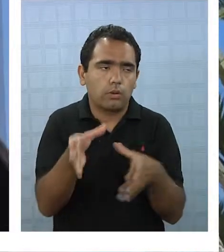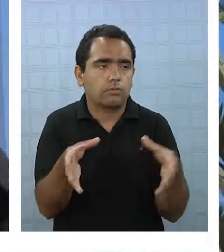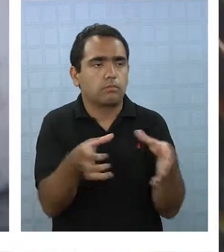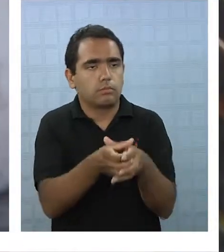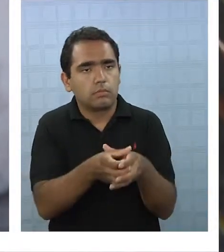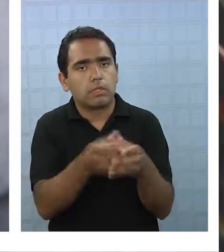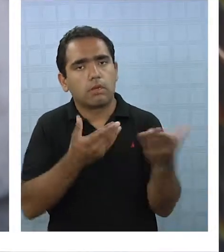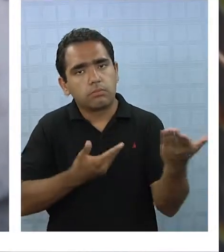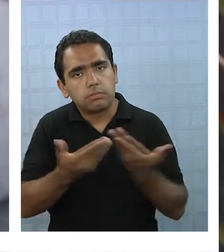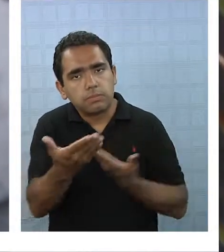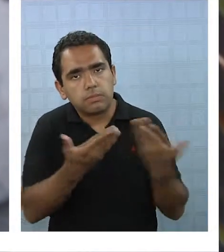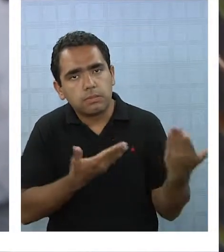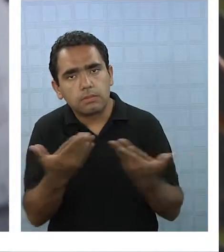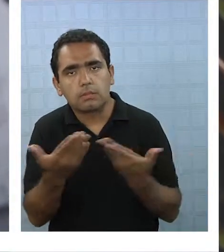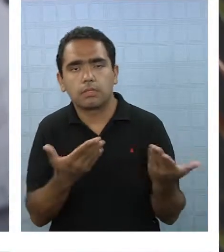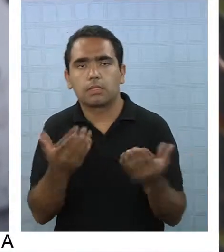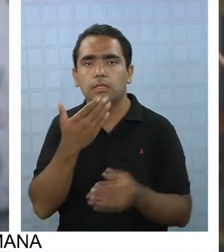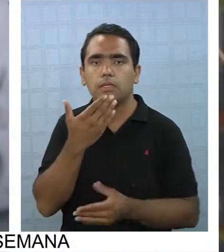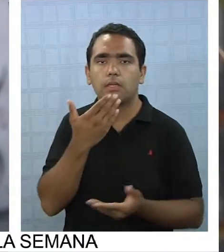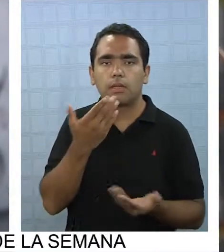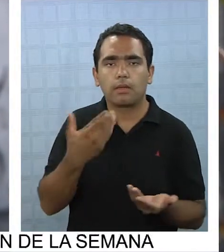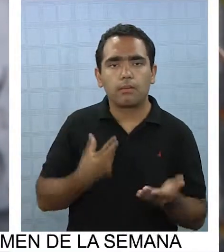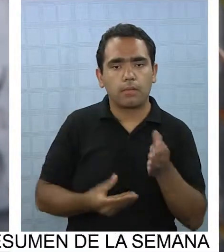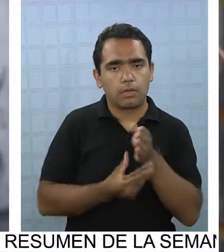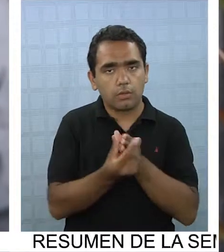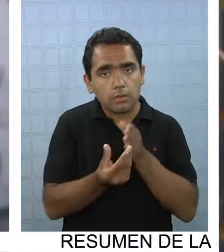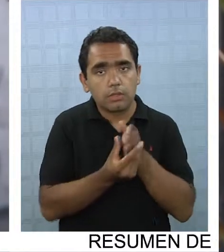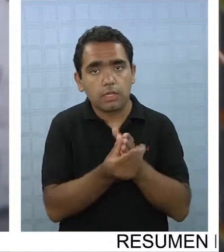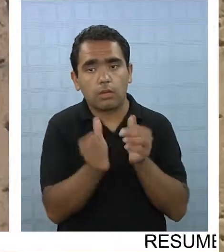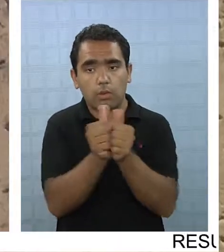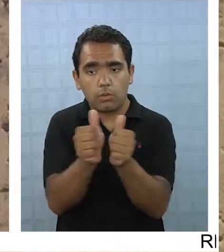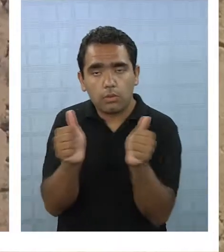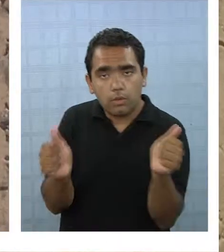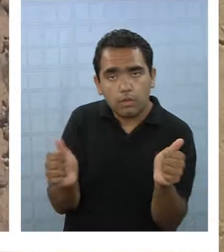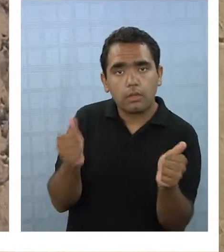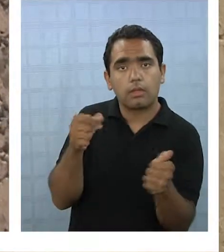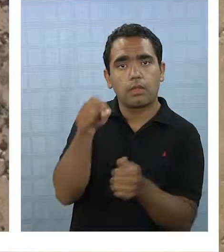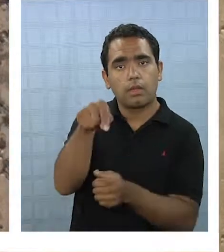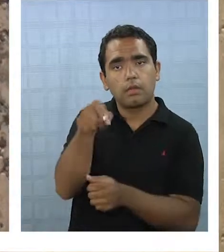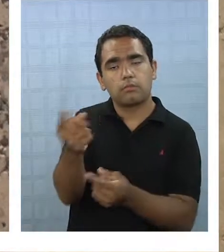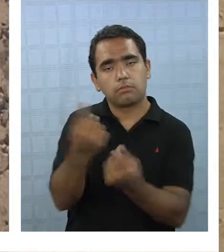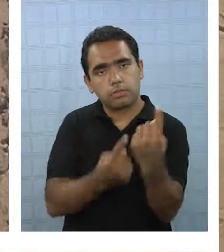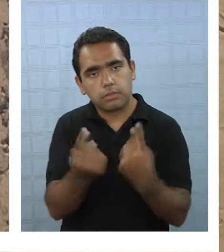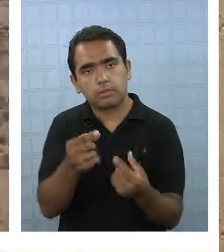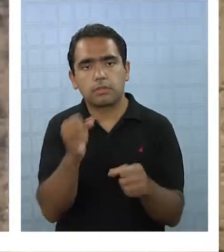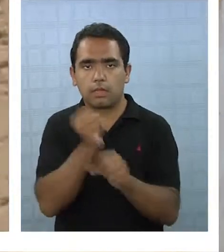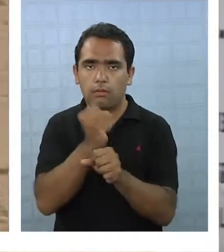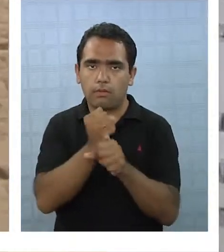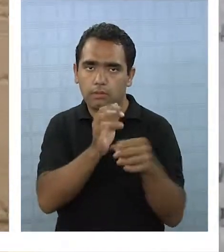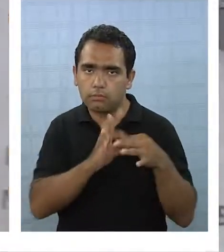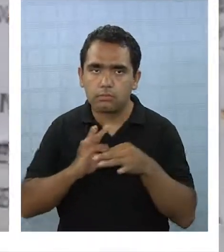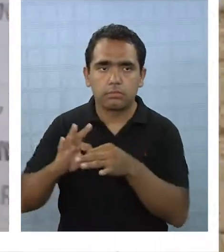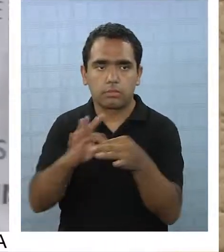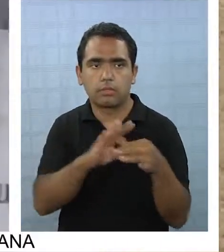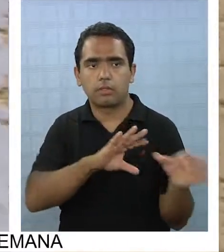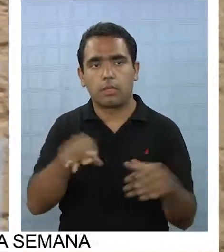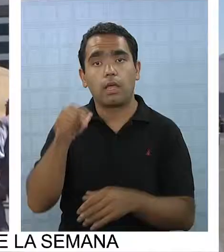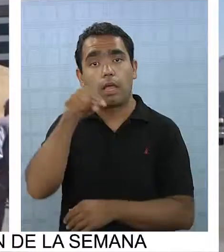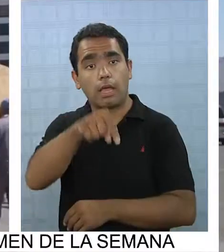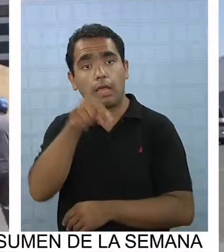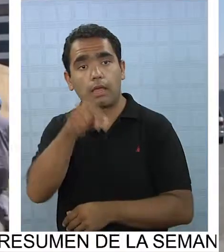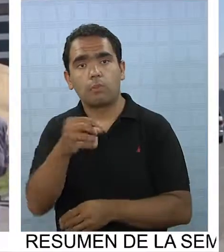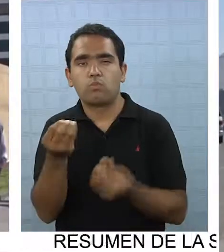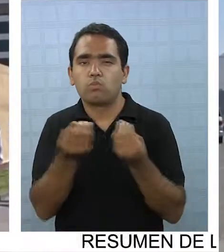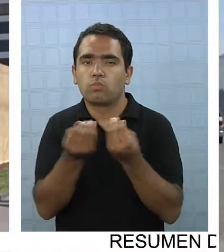dueños de estos locales de alcoholes para poder en común y las autoridades trabajar en conjunto. En la península son más de